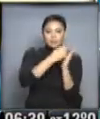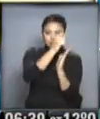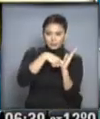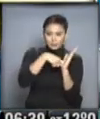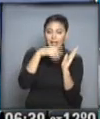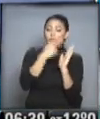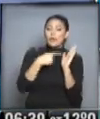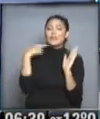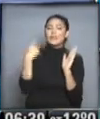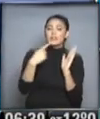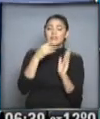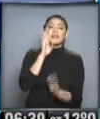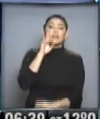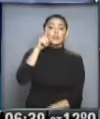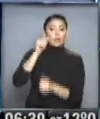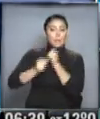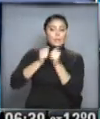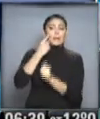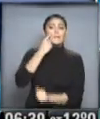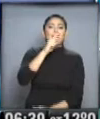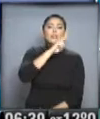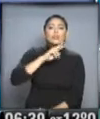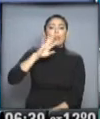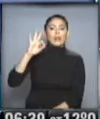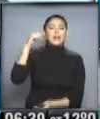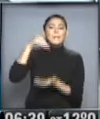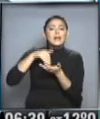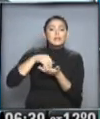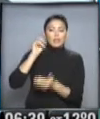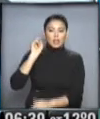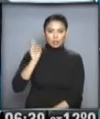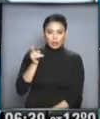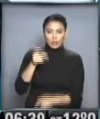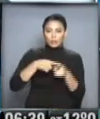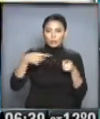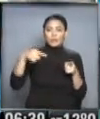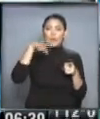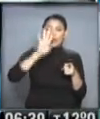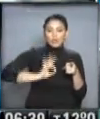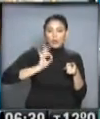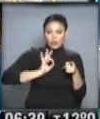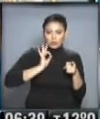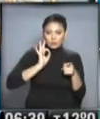Según el acuerdo, la firma estadounidense invertirá 1.240 millones de dólares en los primeros cuatro años.